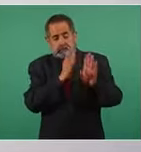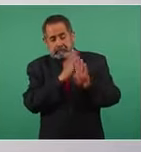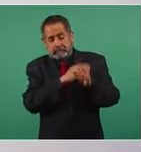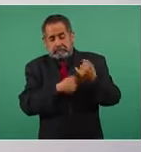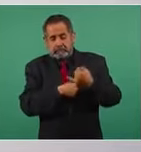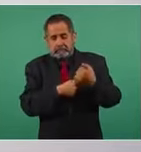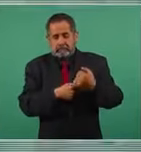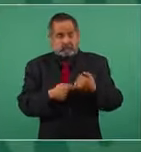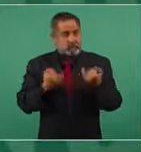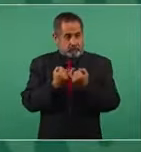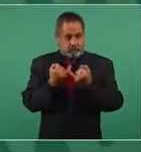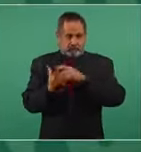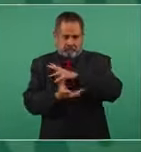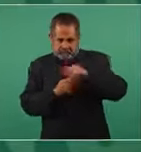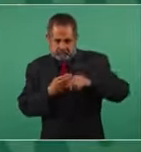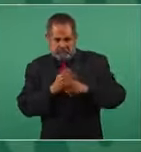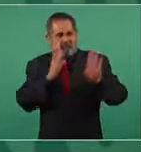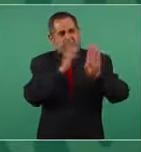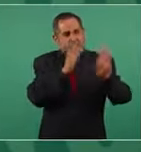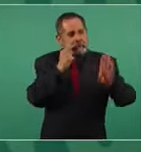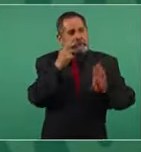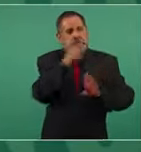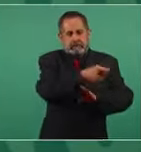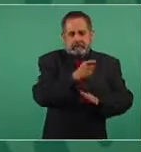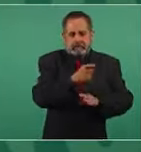no vamos nosotros a hacer lo mismo